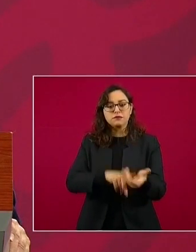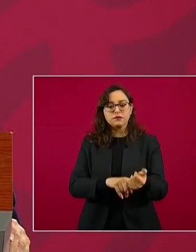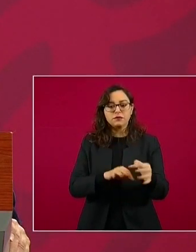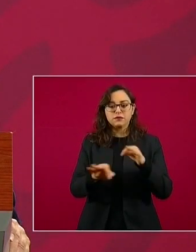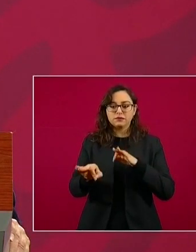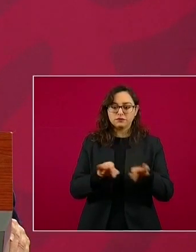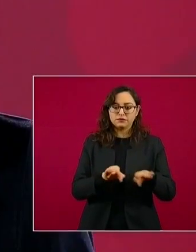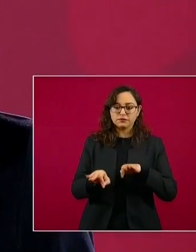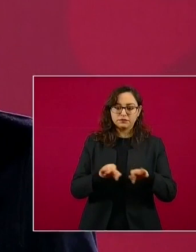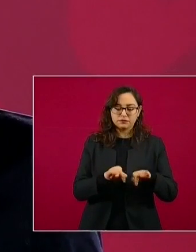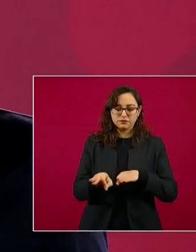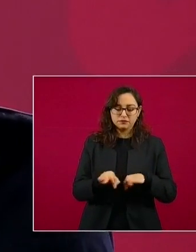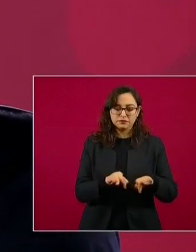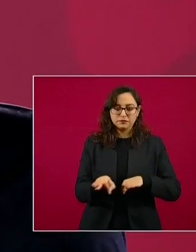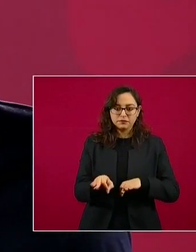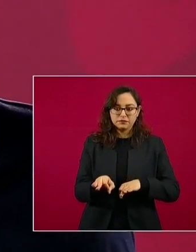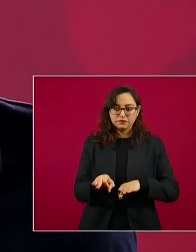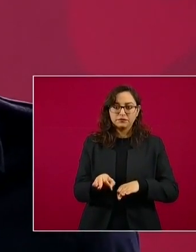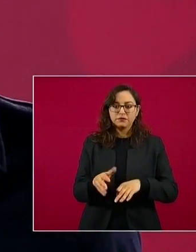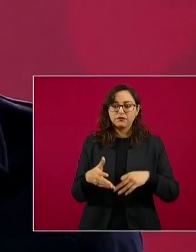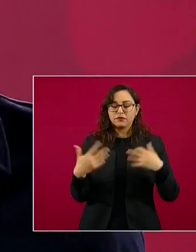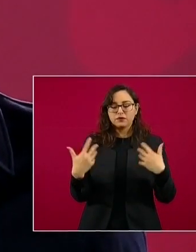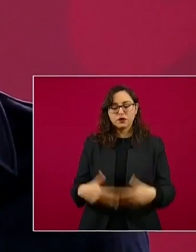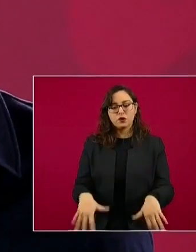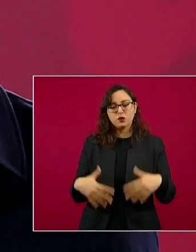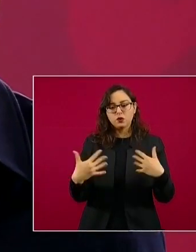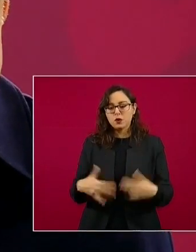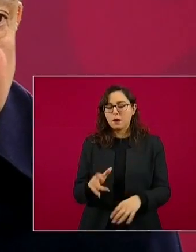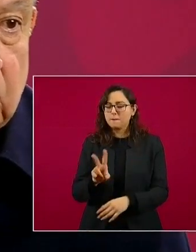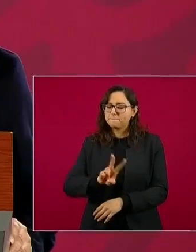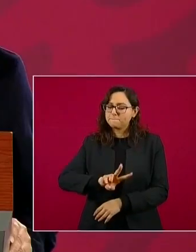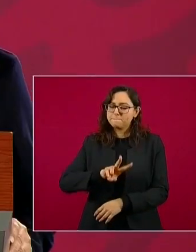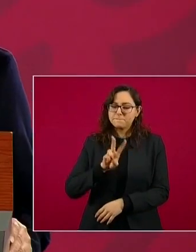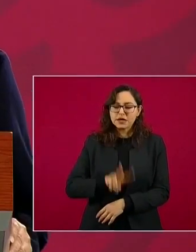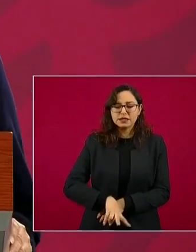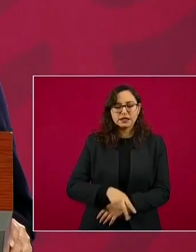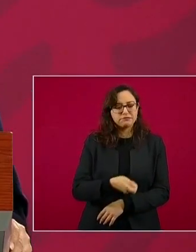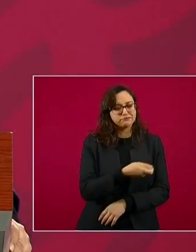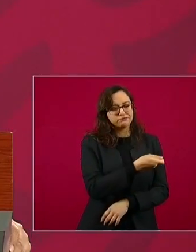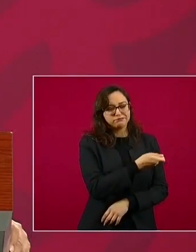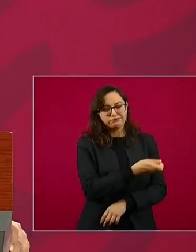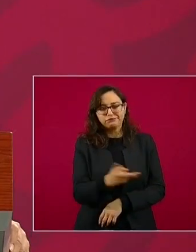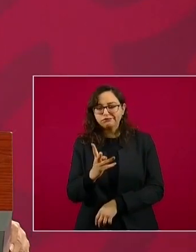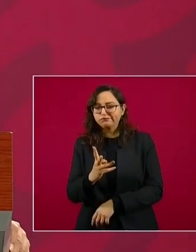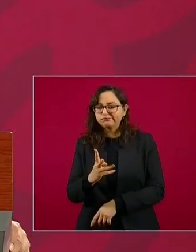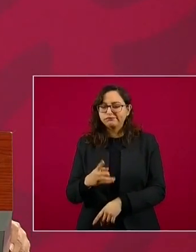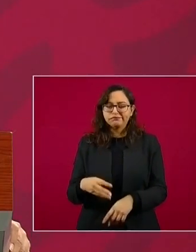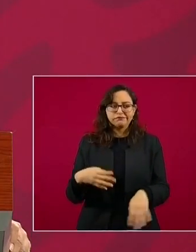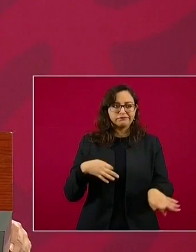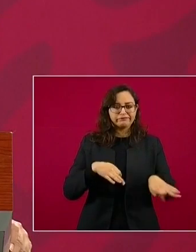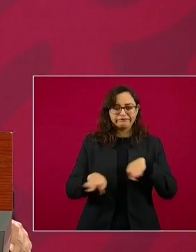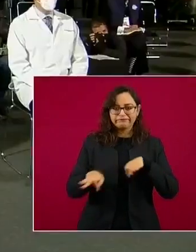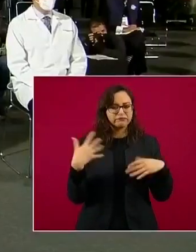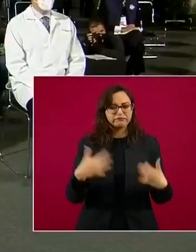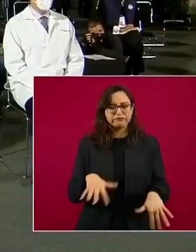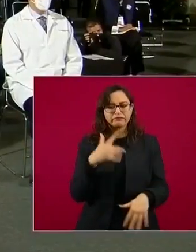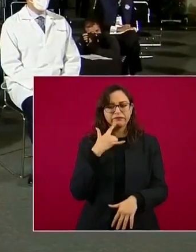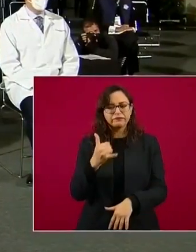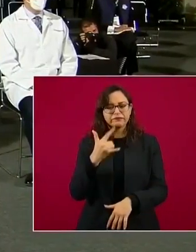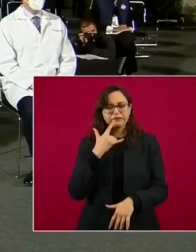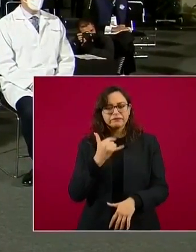vamos a dejar de agradecerle por su entrega, por su humanismo,